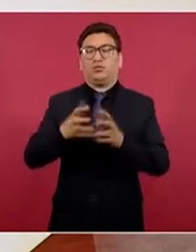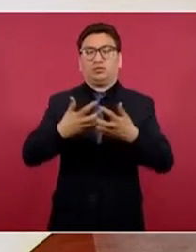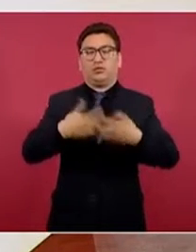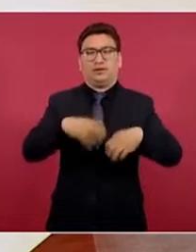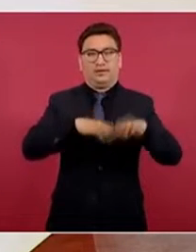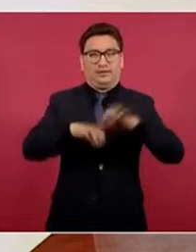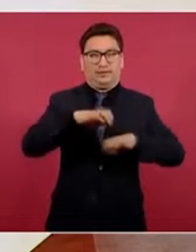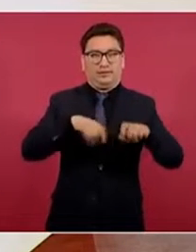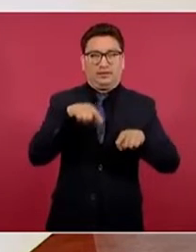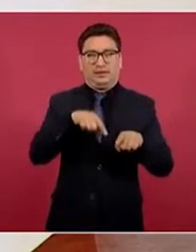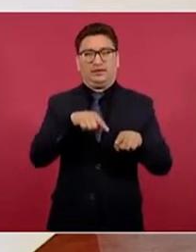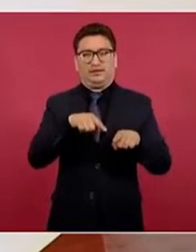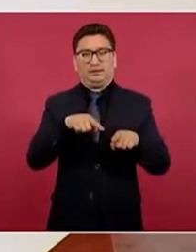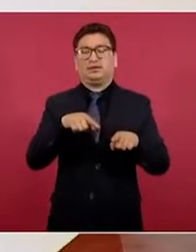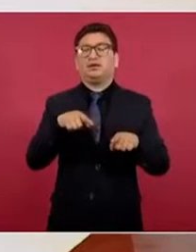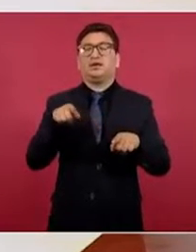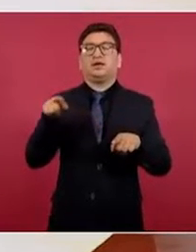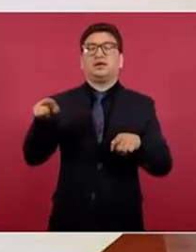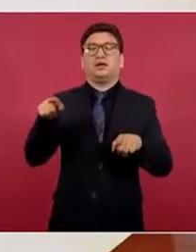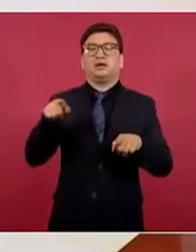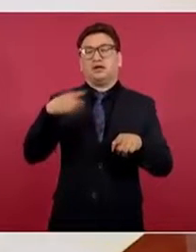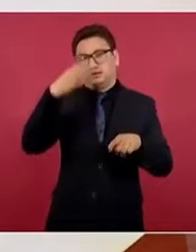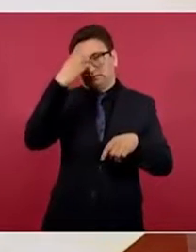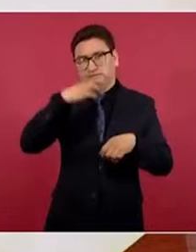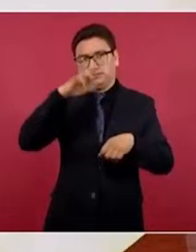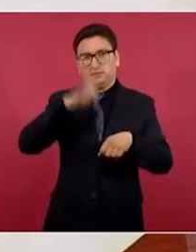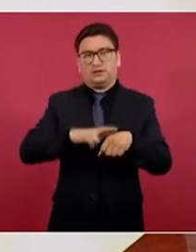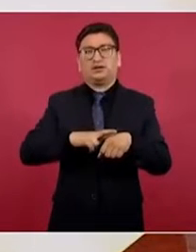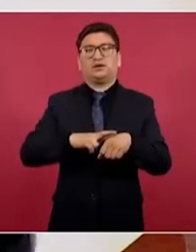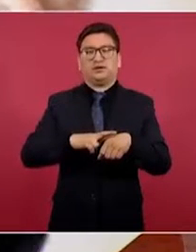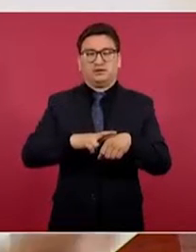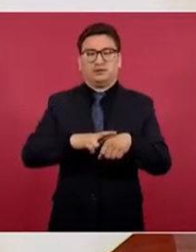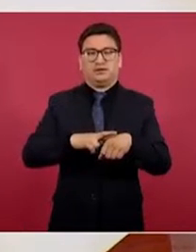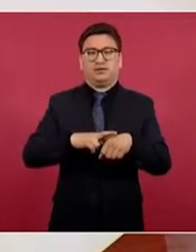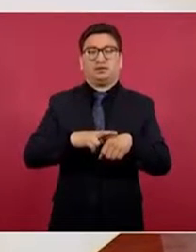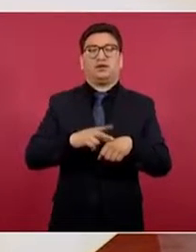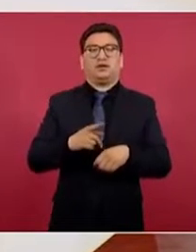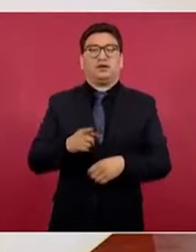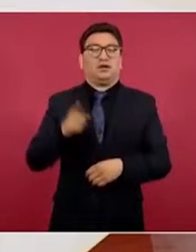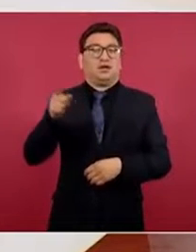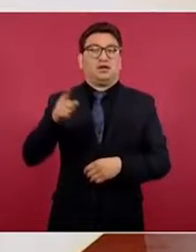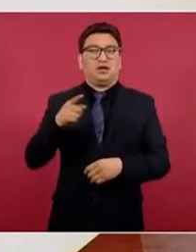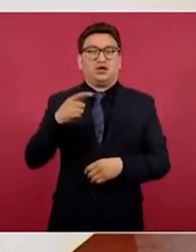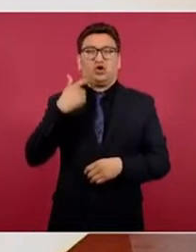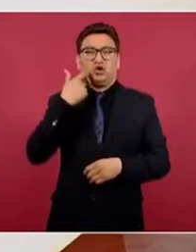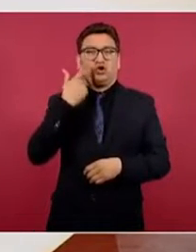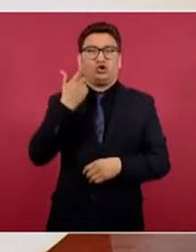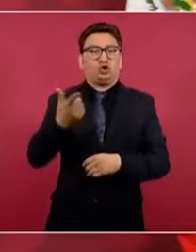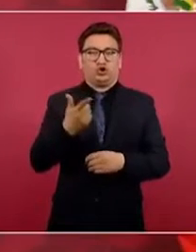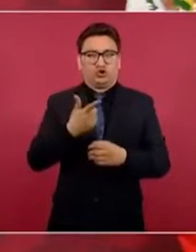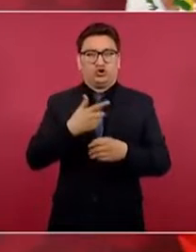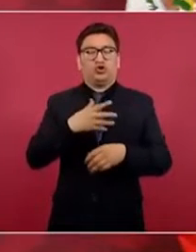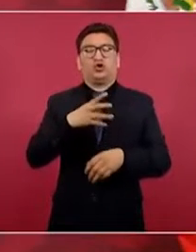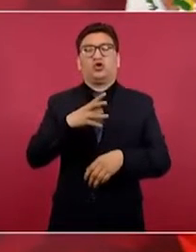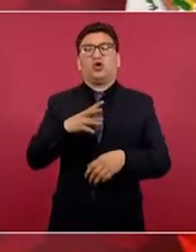extranjeras que no quieren la reforma